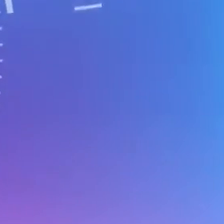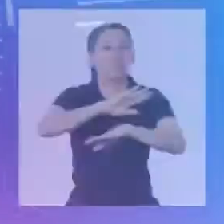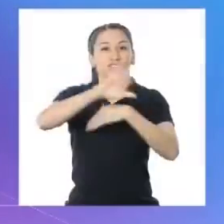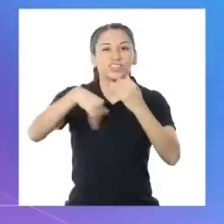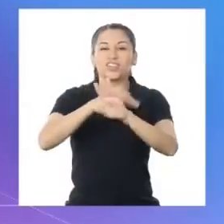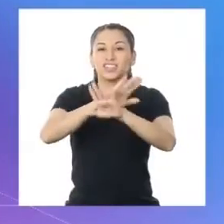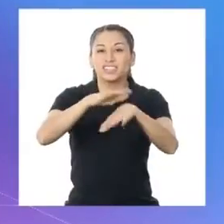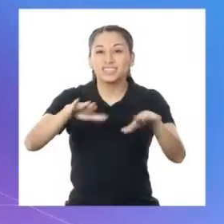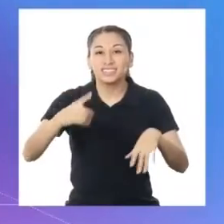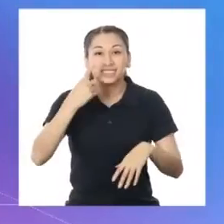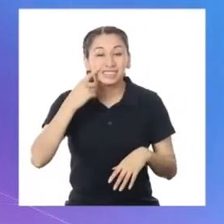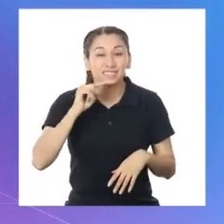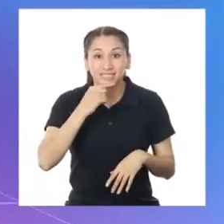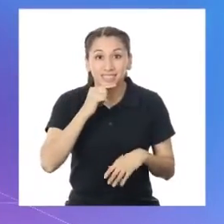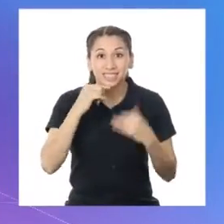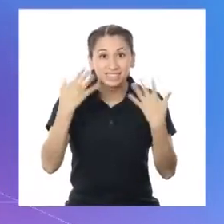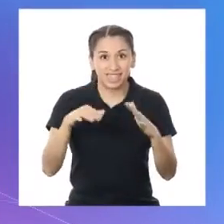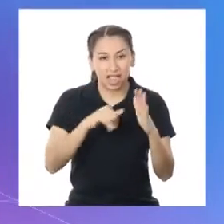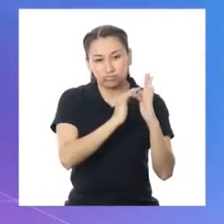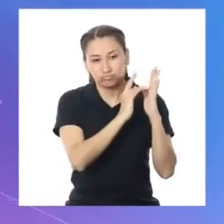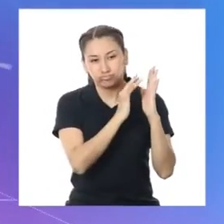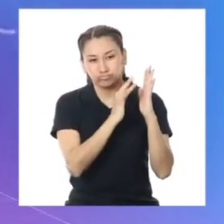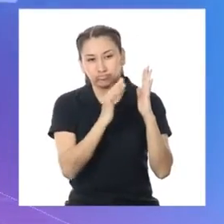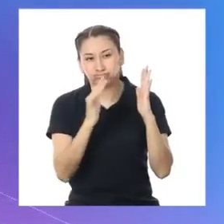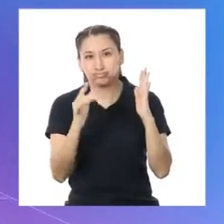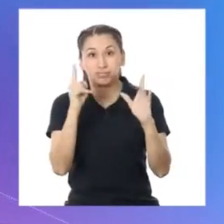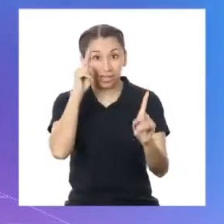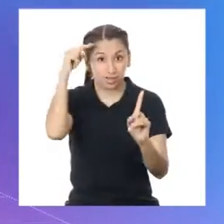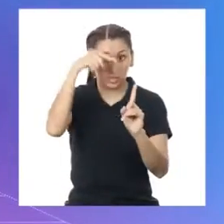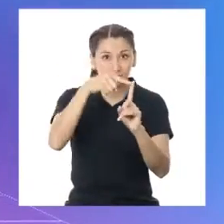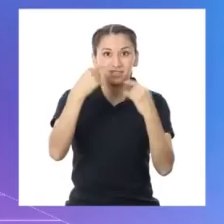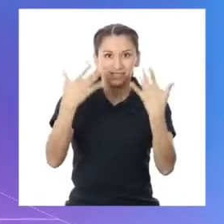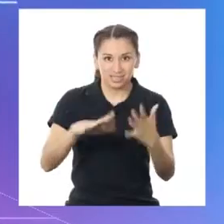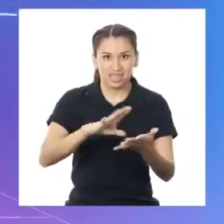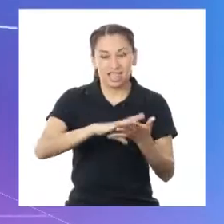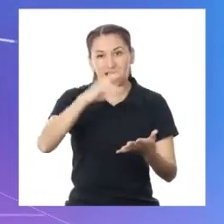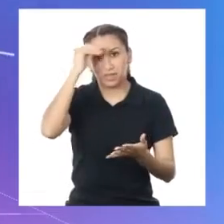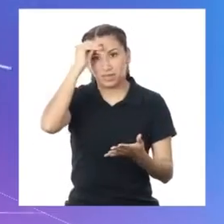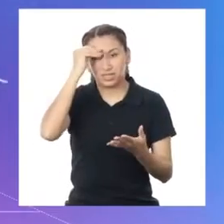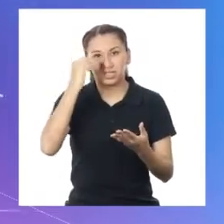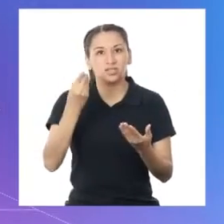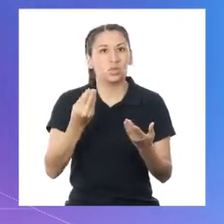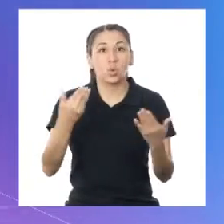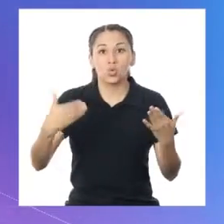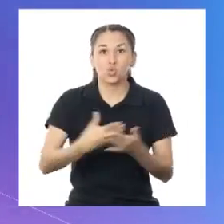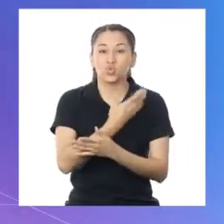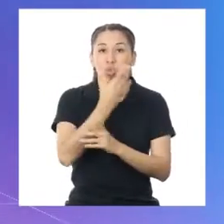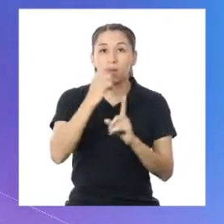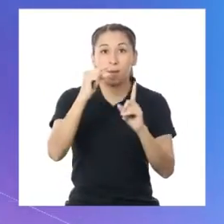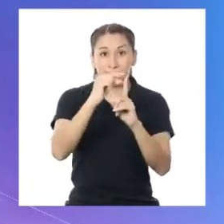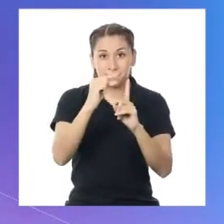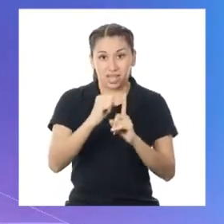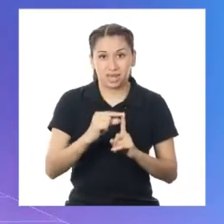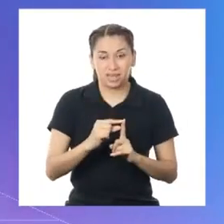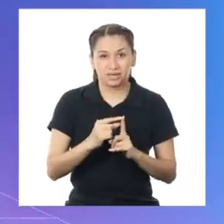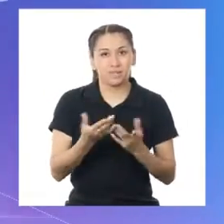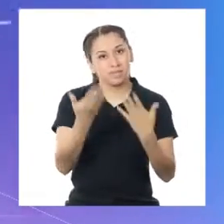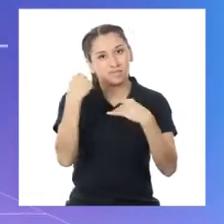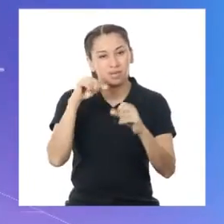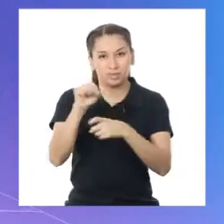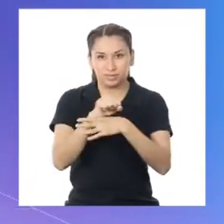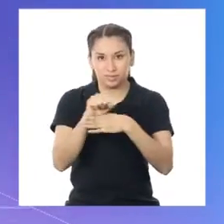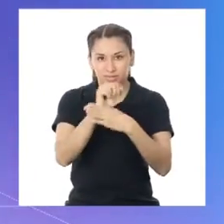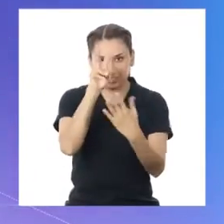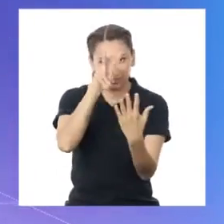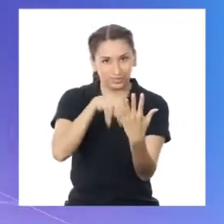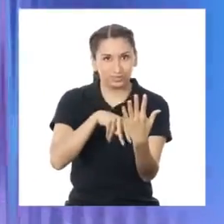Chicas y chicos, durante el desarrollo del propósito, hemos aprendido nuevos conceptos. ¡Vamos